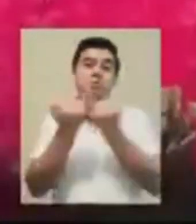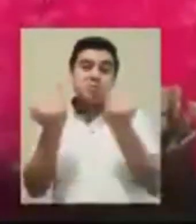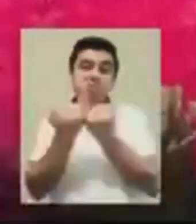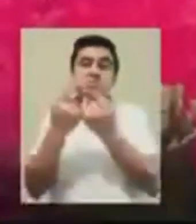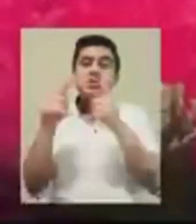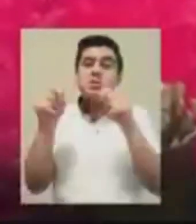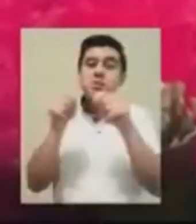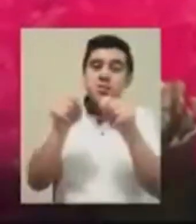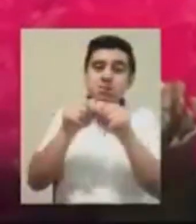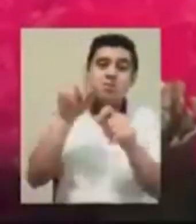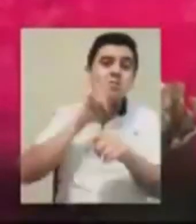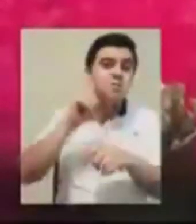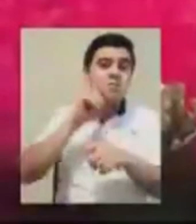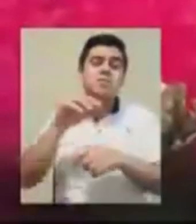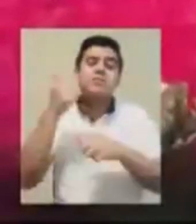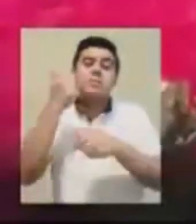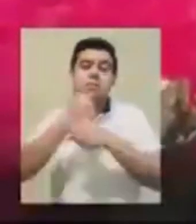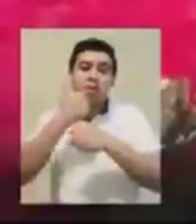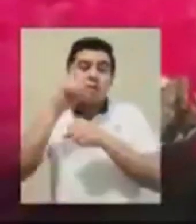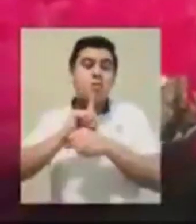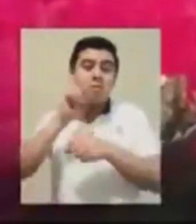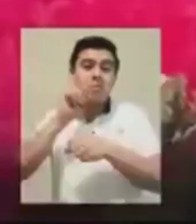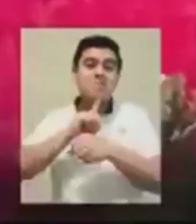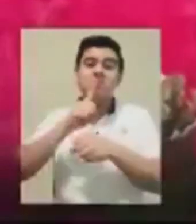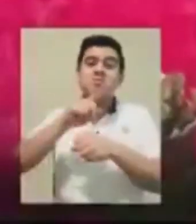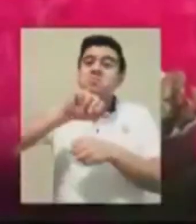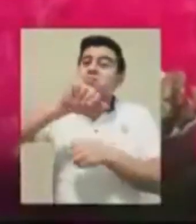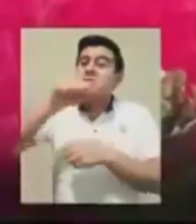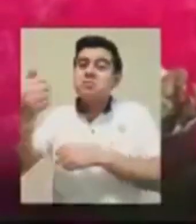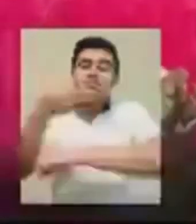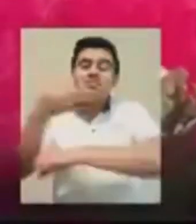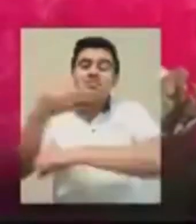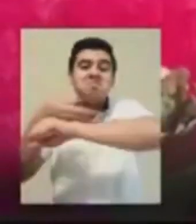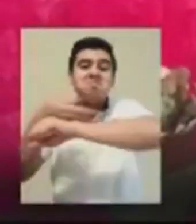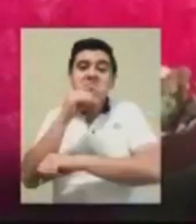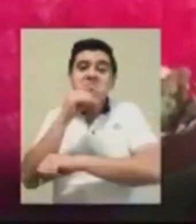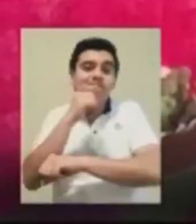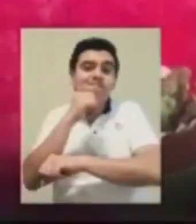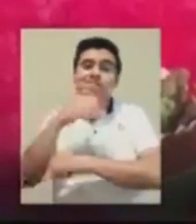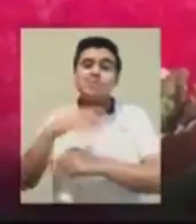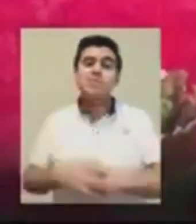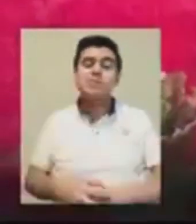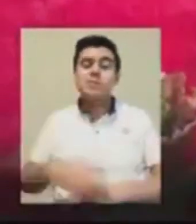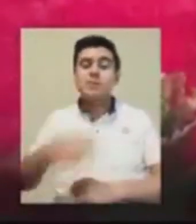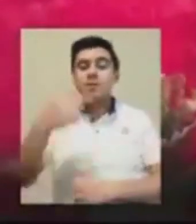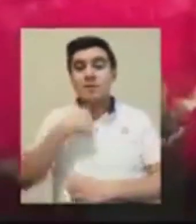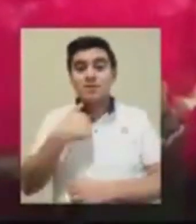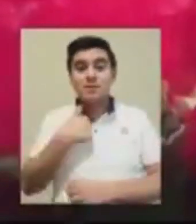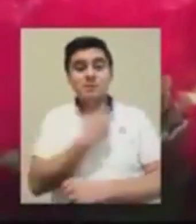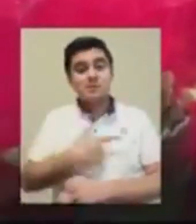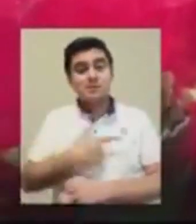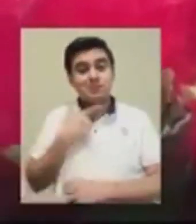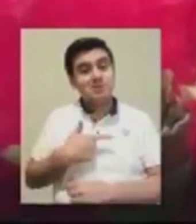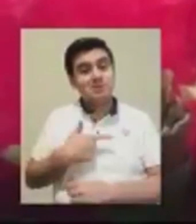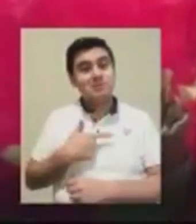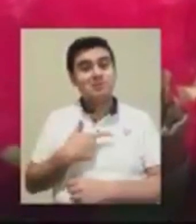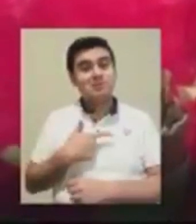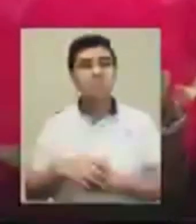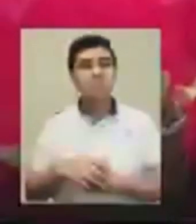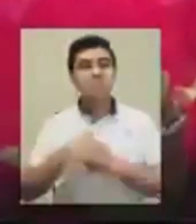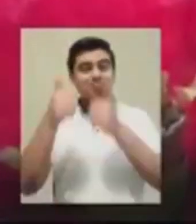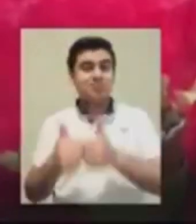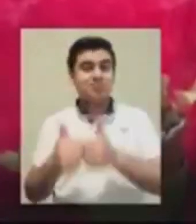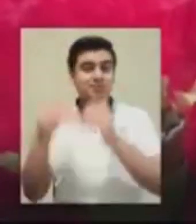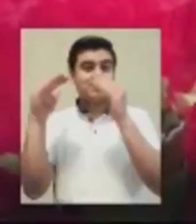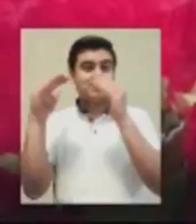ni tampoco a mis tíos, a mis abuelas, y al resto de mi familia. A mí lo que más me ha gustado desde